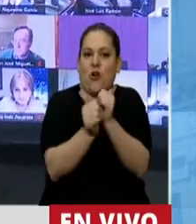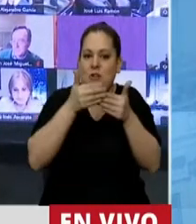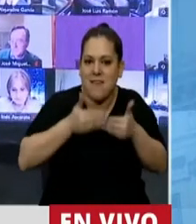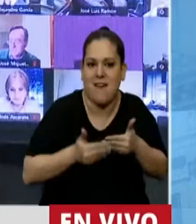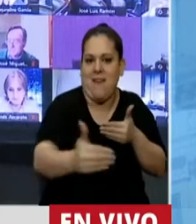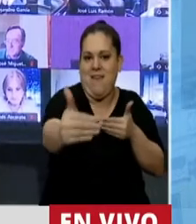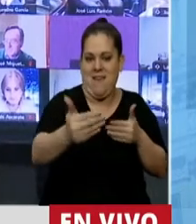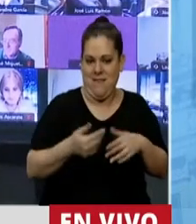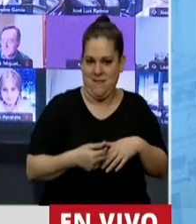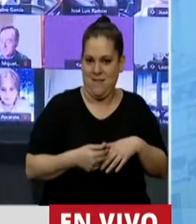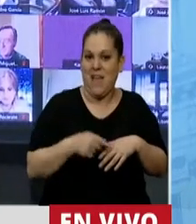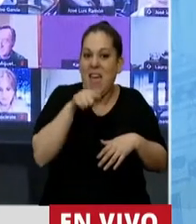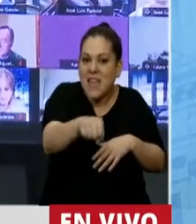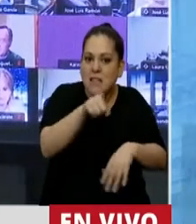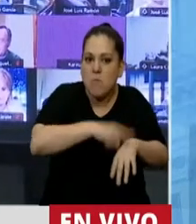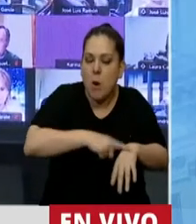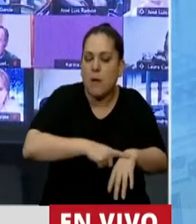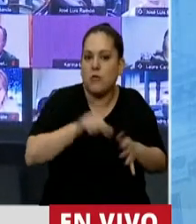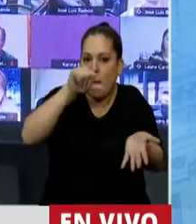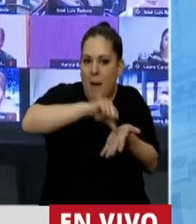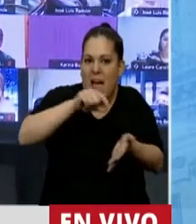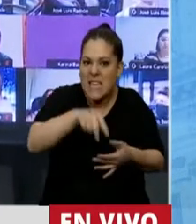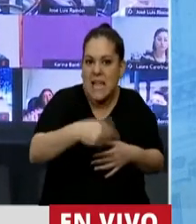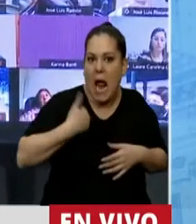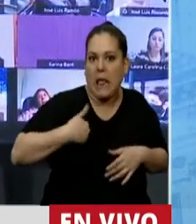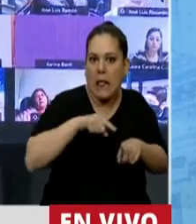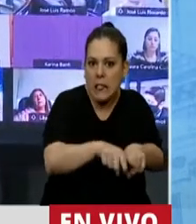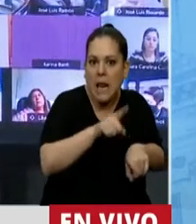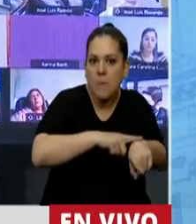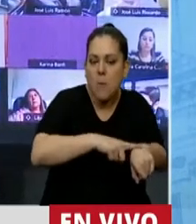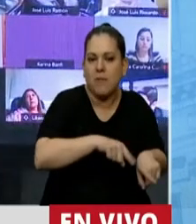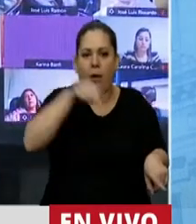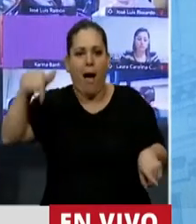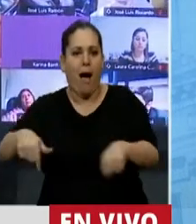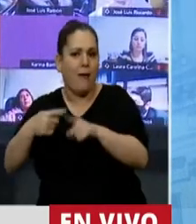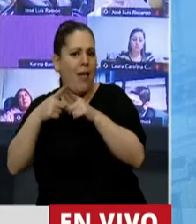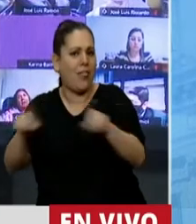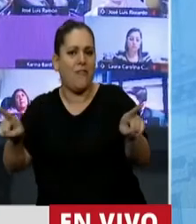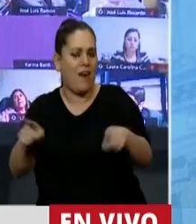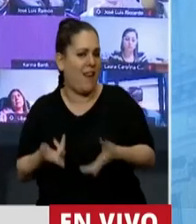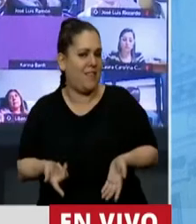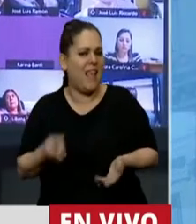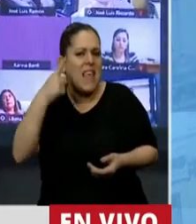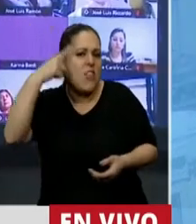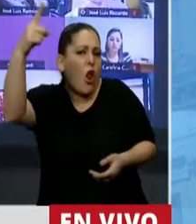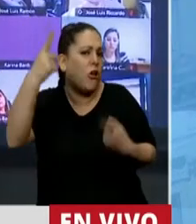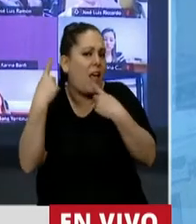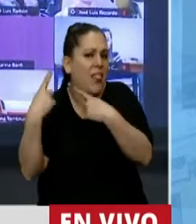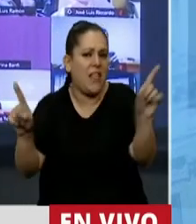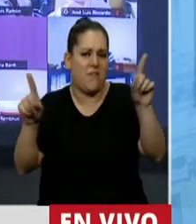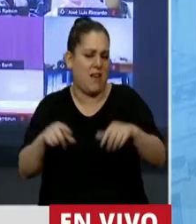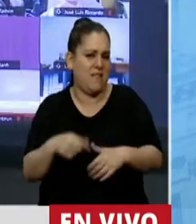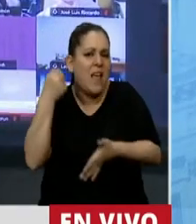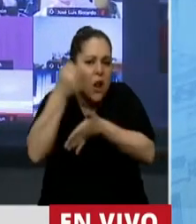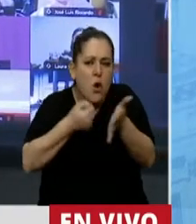Y no es distinto ese país, del país que vivieron aquellos que lo hicieron de la mano del radicalismo. Ni eran distintos los ideales. Ni fue distinta